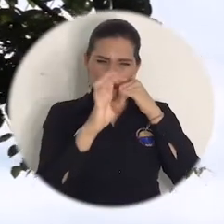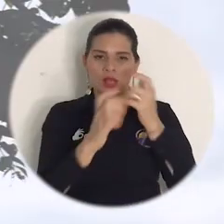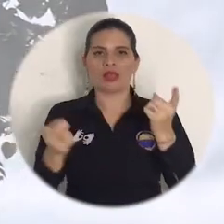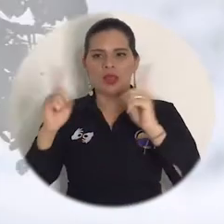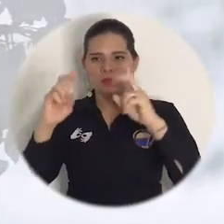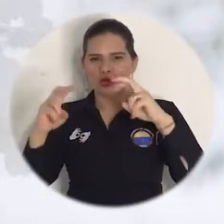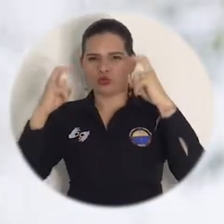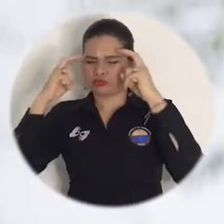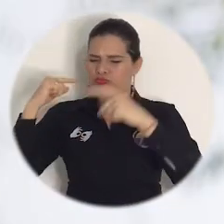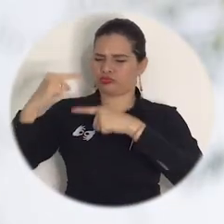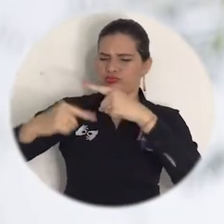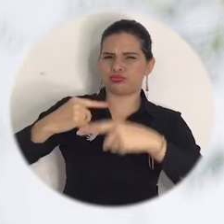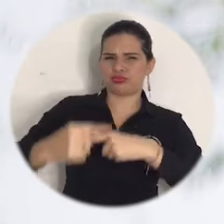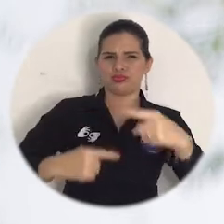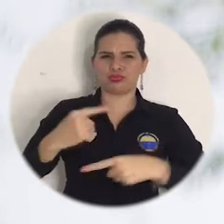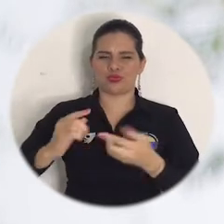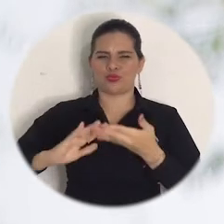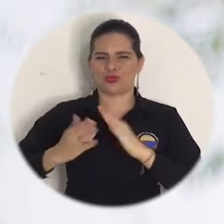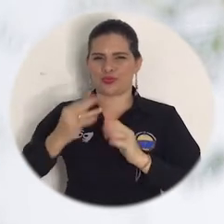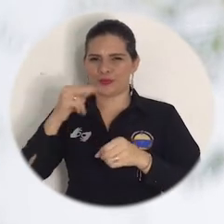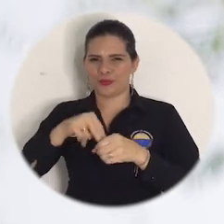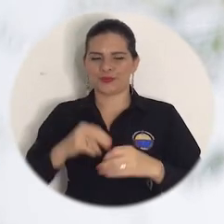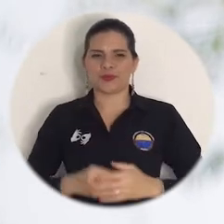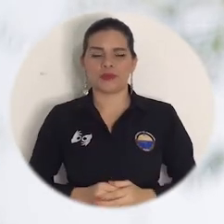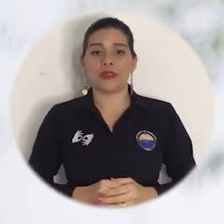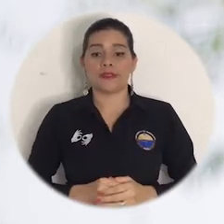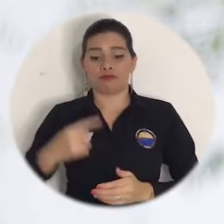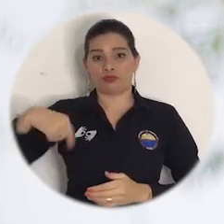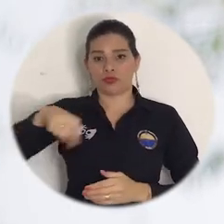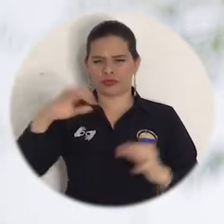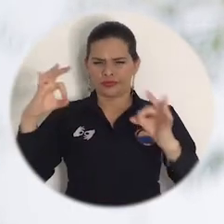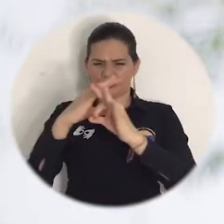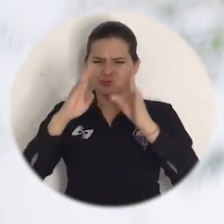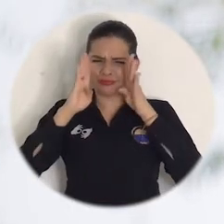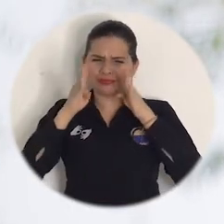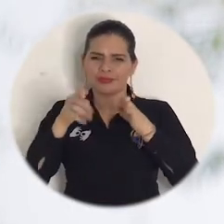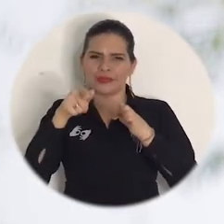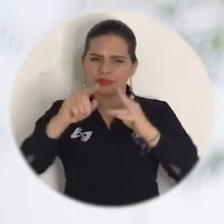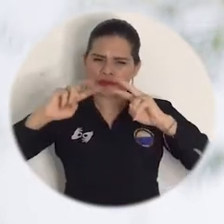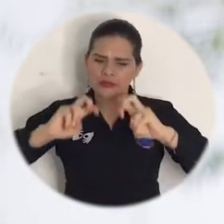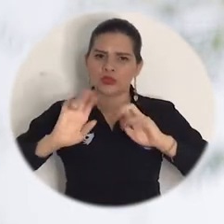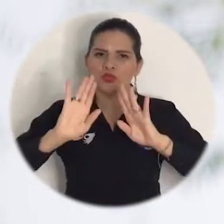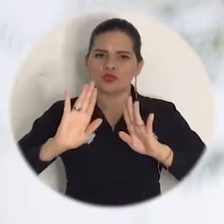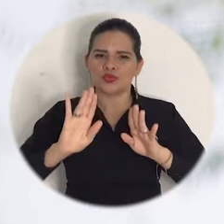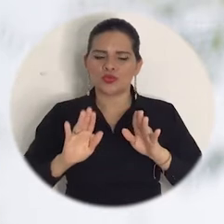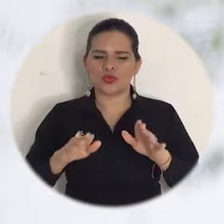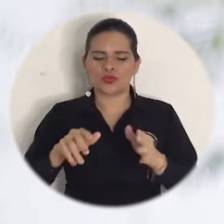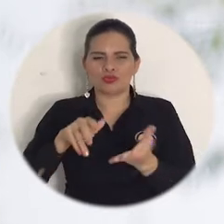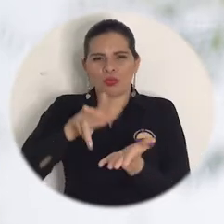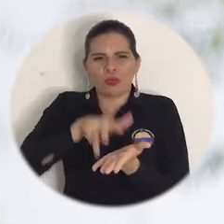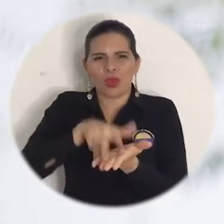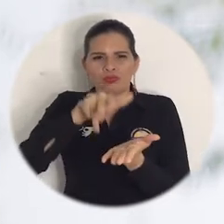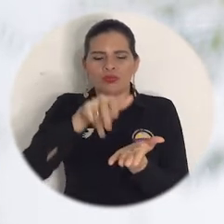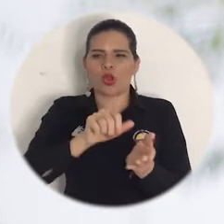Nos hemos enfocado más a la conservación y a la protección de anfibios que están presentes por el lado